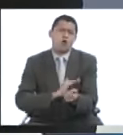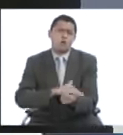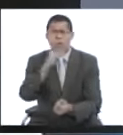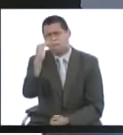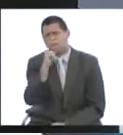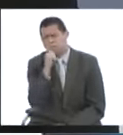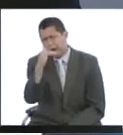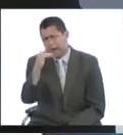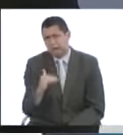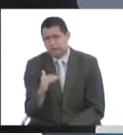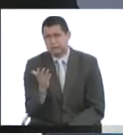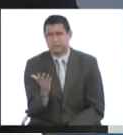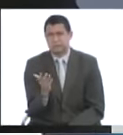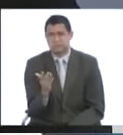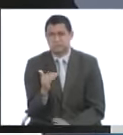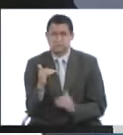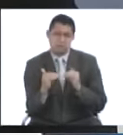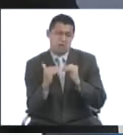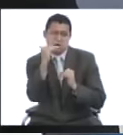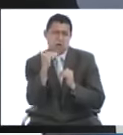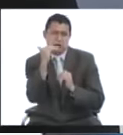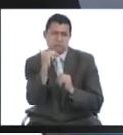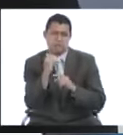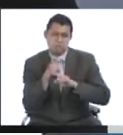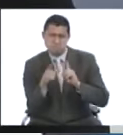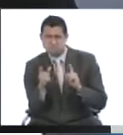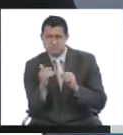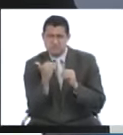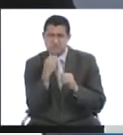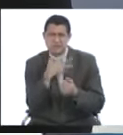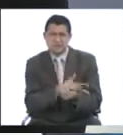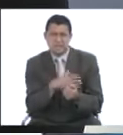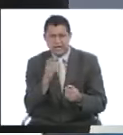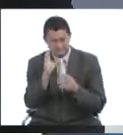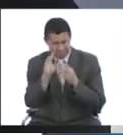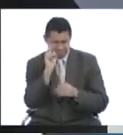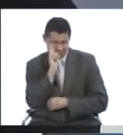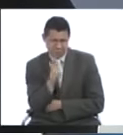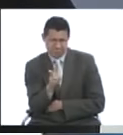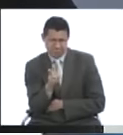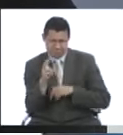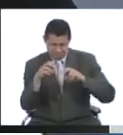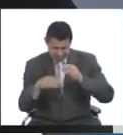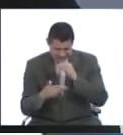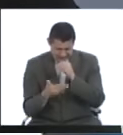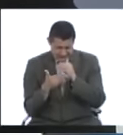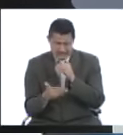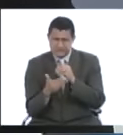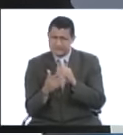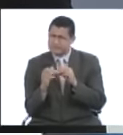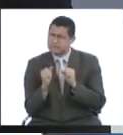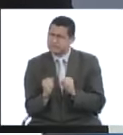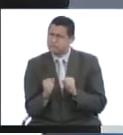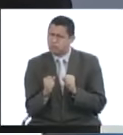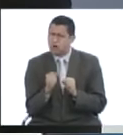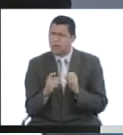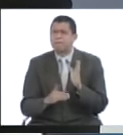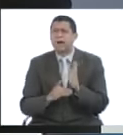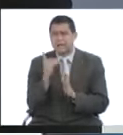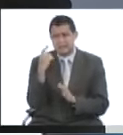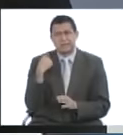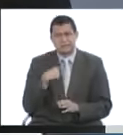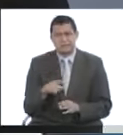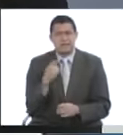que de repente no está en valores tan altos, pero sus características son muy agresivas para desarrollar